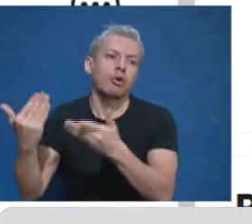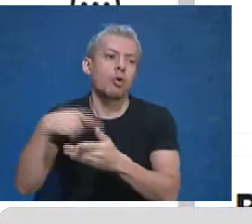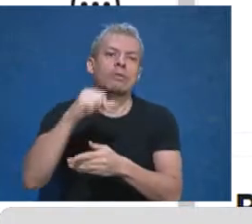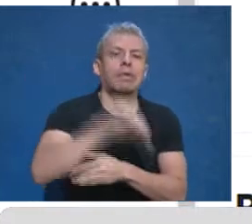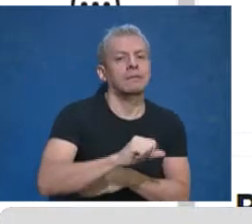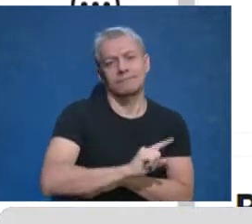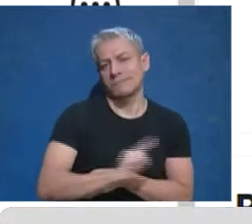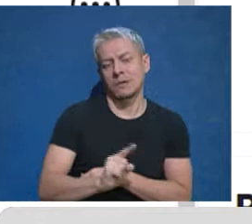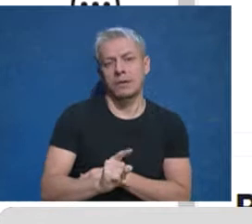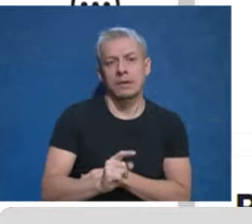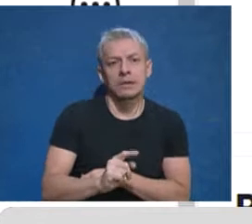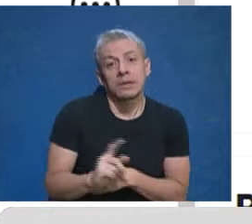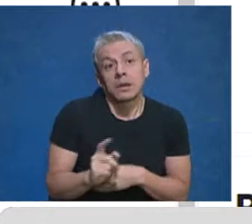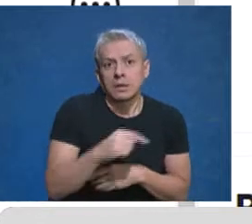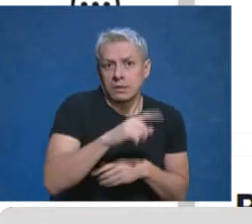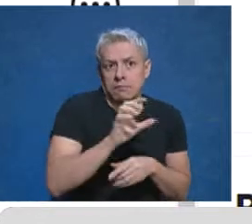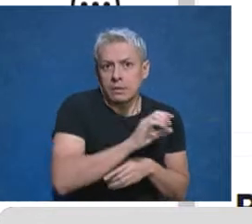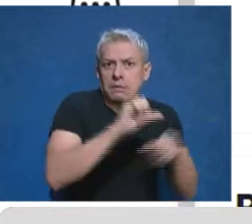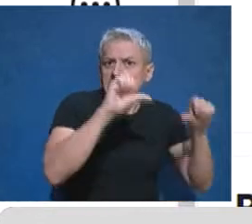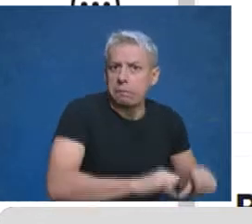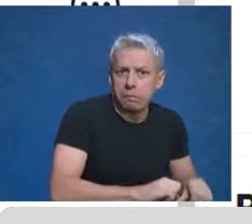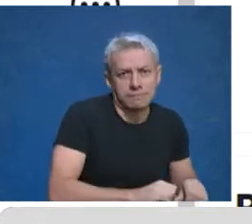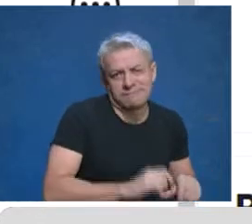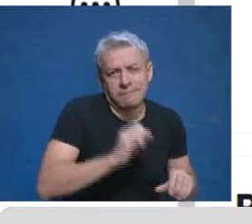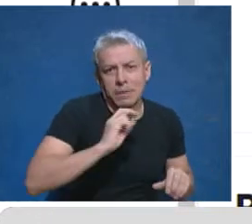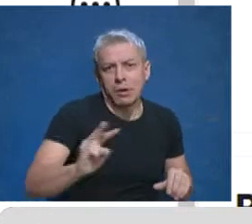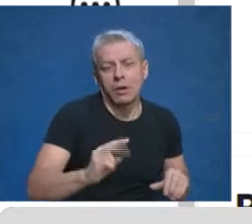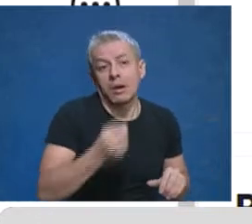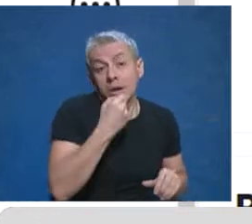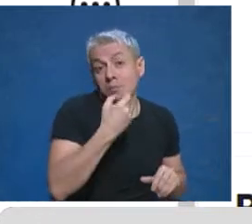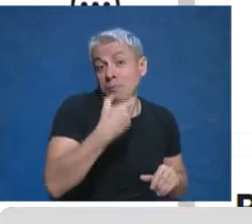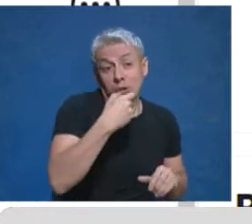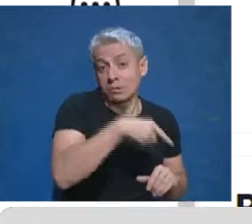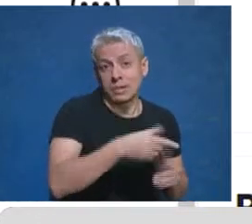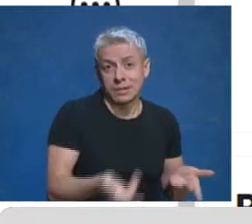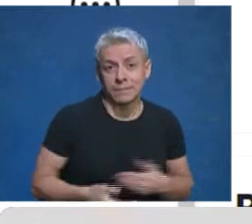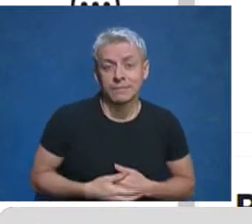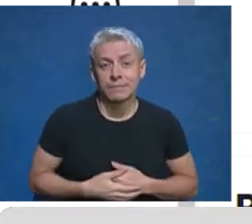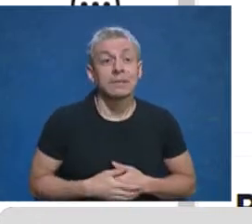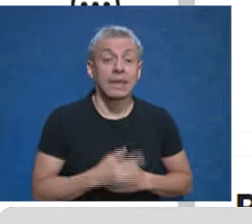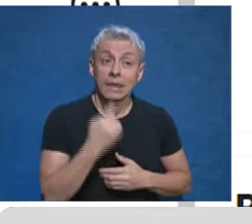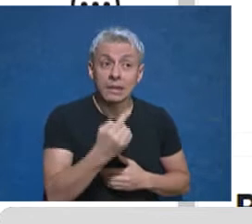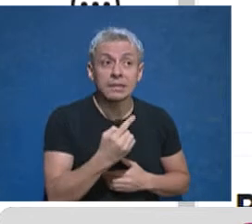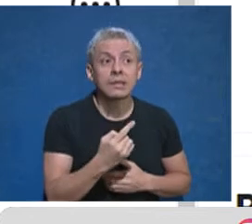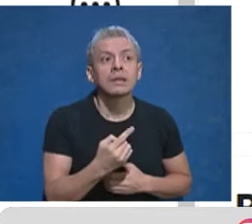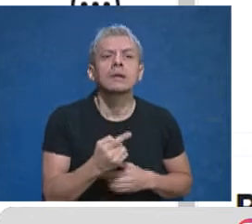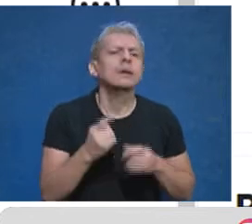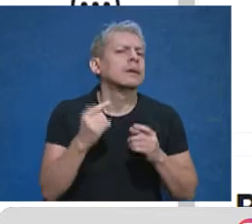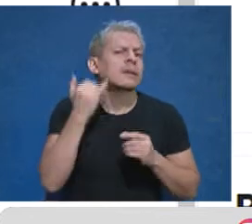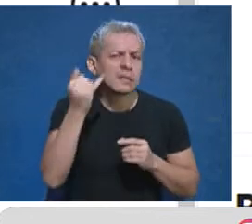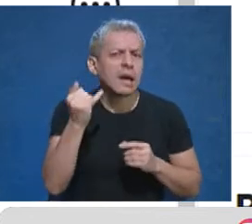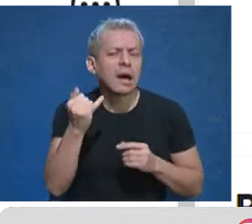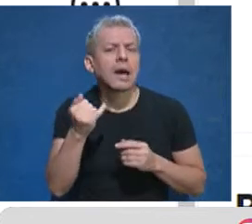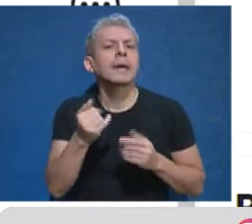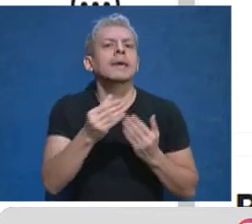beneficios son en detrimento de otras, como sucede en este caso con Mendoza. Y finaliza, no obstante, inicié el diálogo con